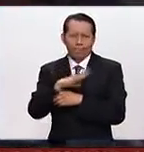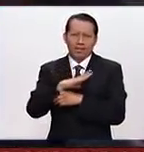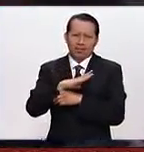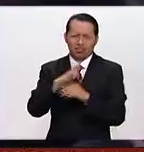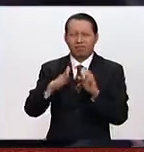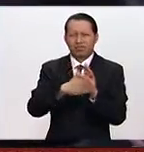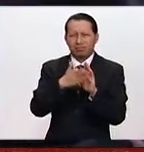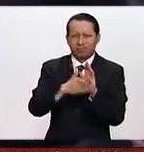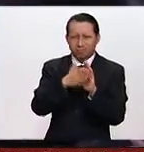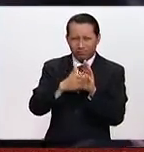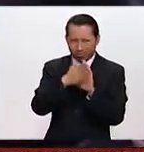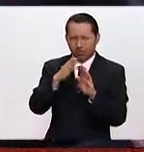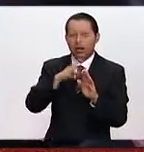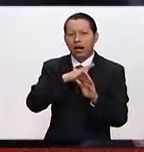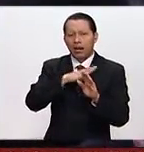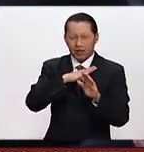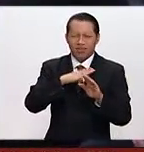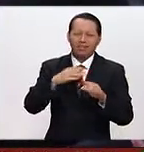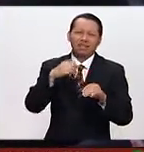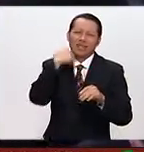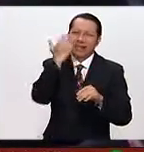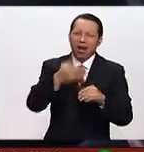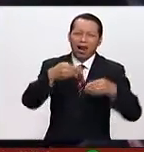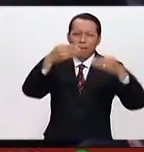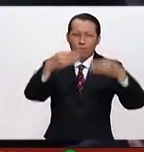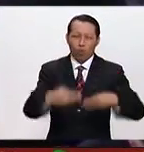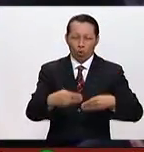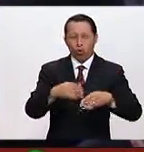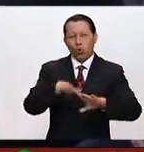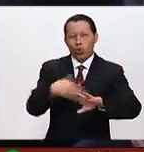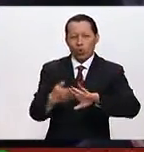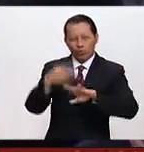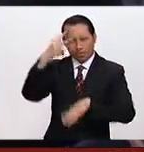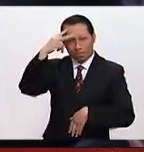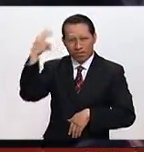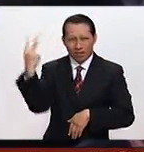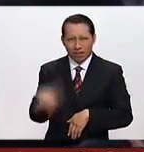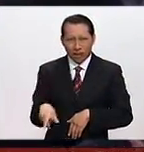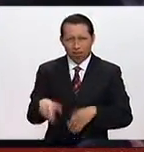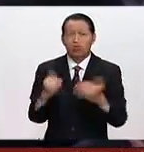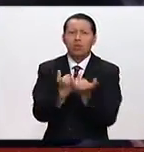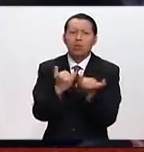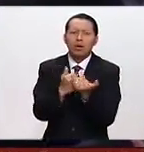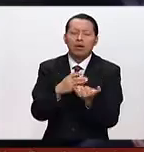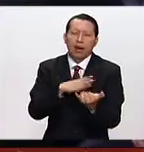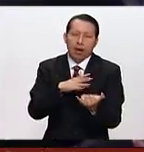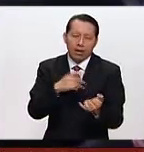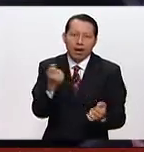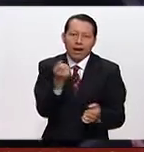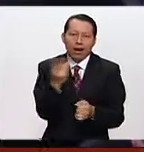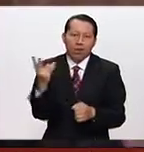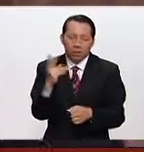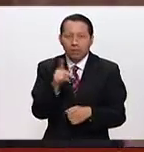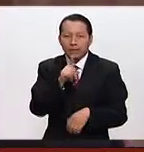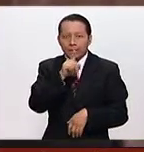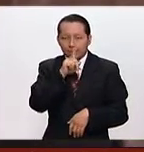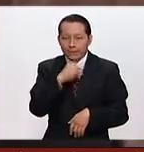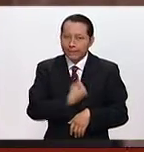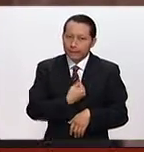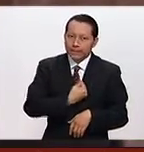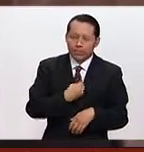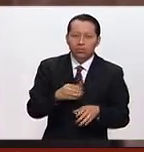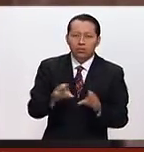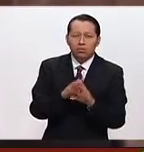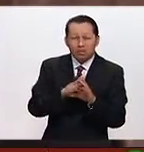mudo contra los mexicanos. Así que es en este ambiente de resignación donde los propios líderes del partido, estoy hablando